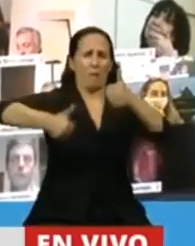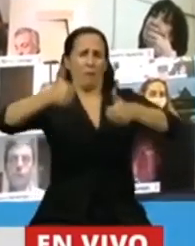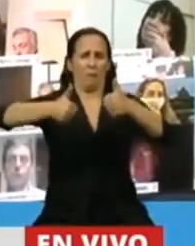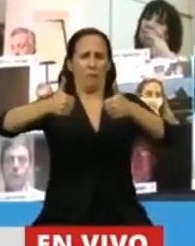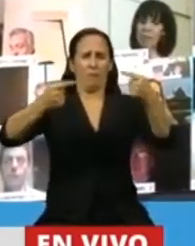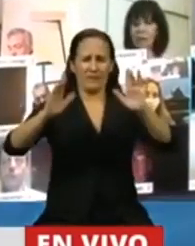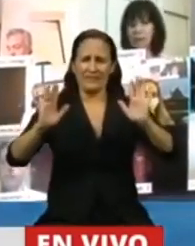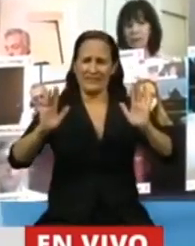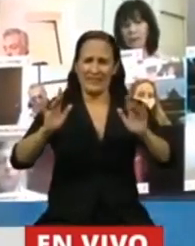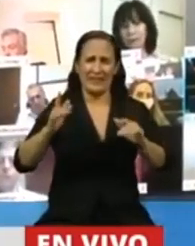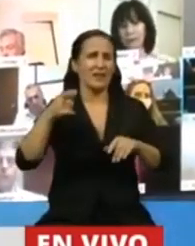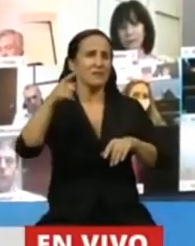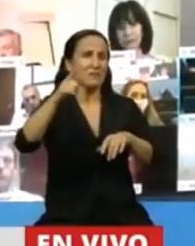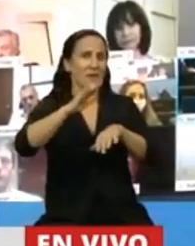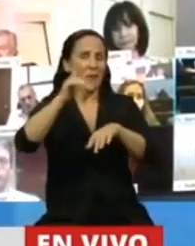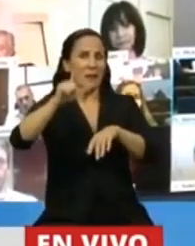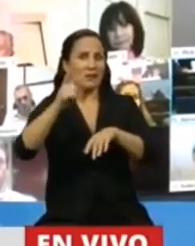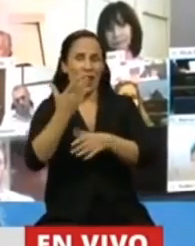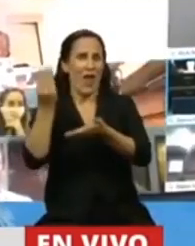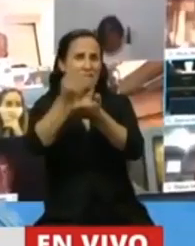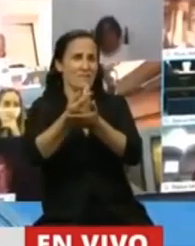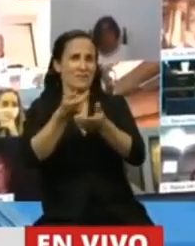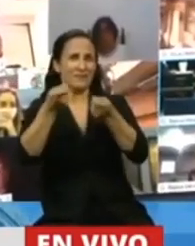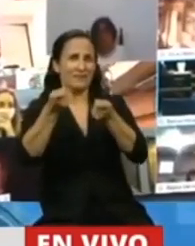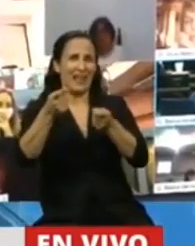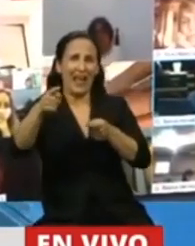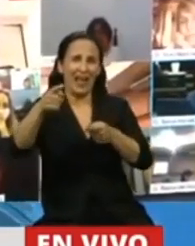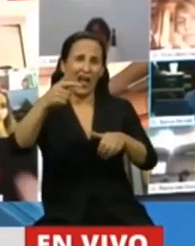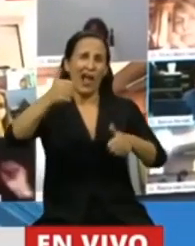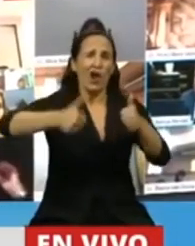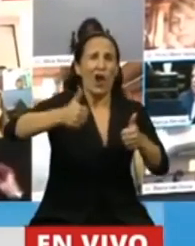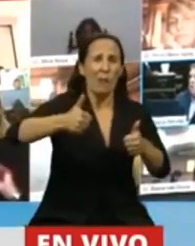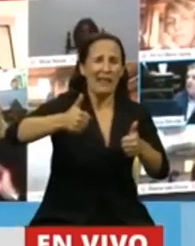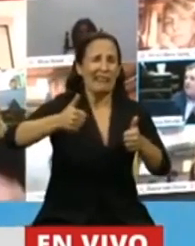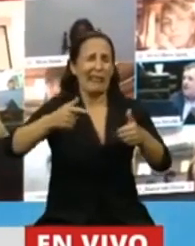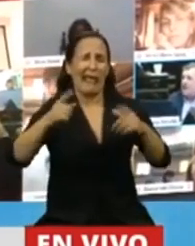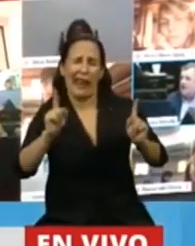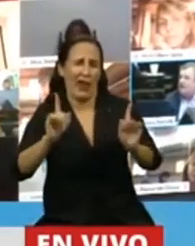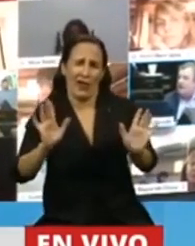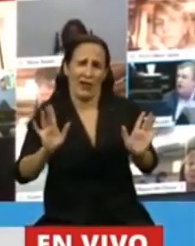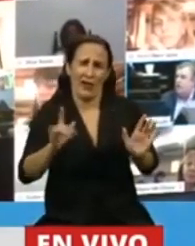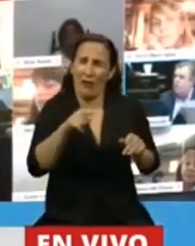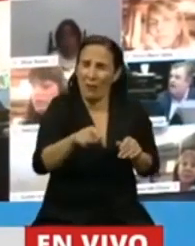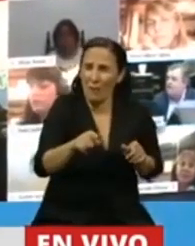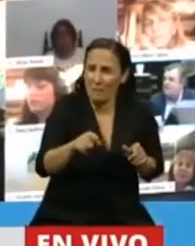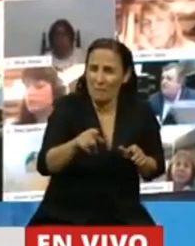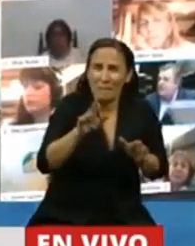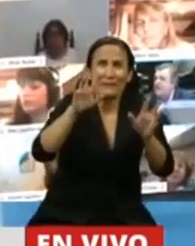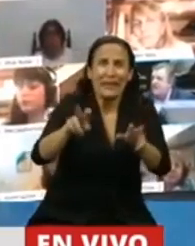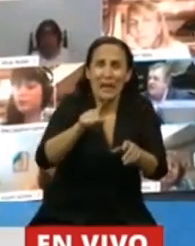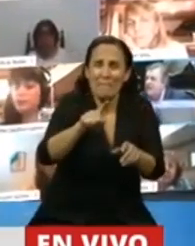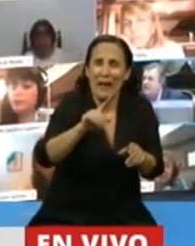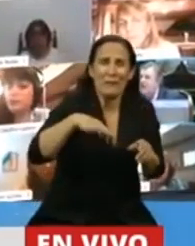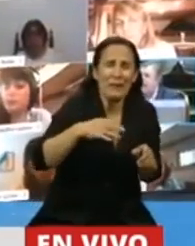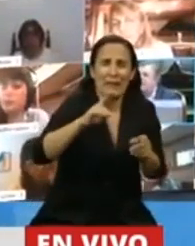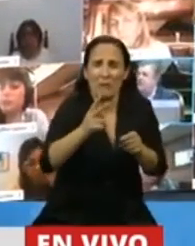El que conduce la transición no compite la transición máxima si se trata de la vida de la gente. le